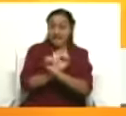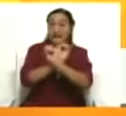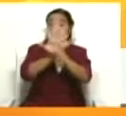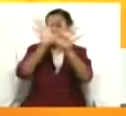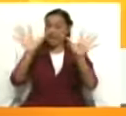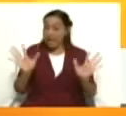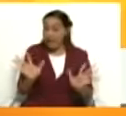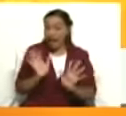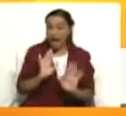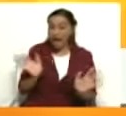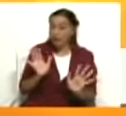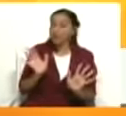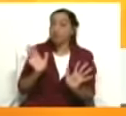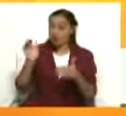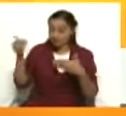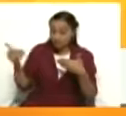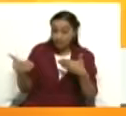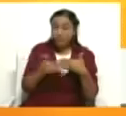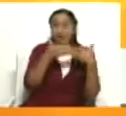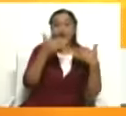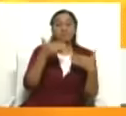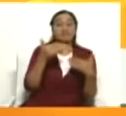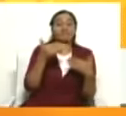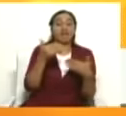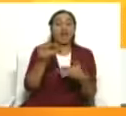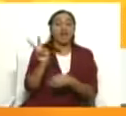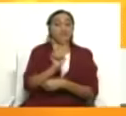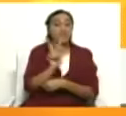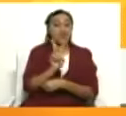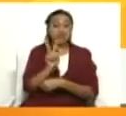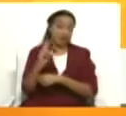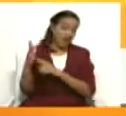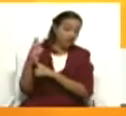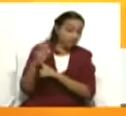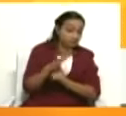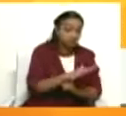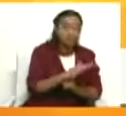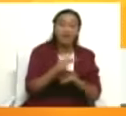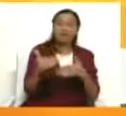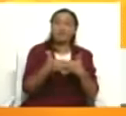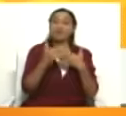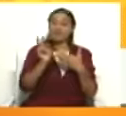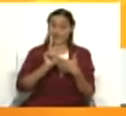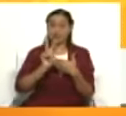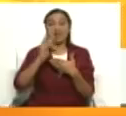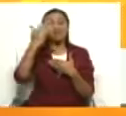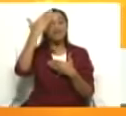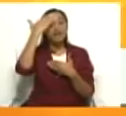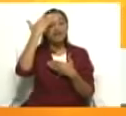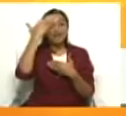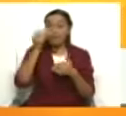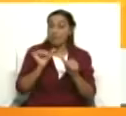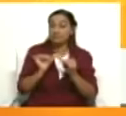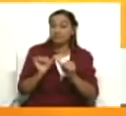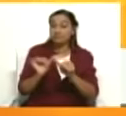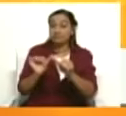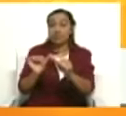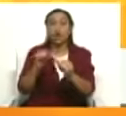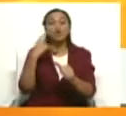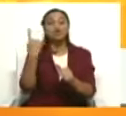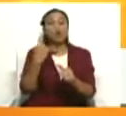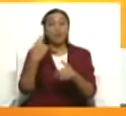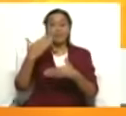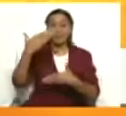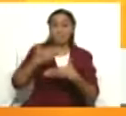agresión contra nuestro país. Una agresión que todos sabemos multidimensional, porque no solamente es el bloqueo y la